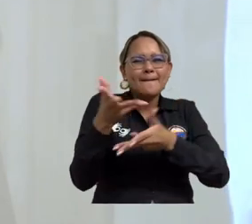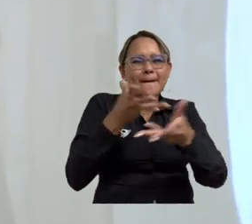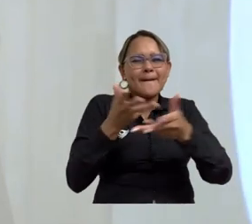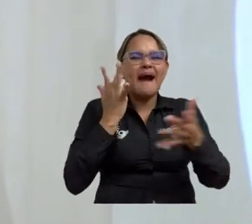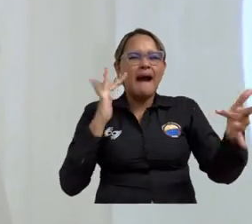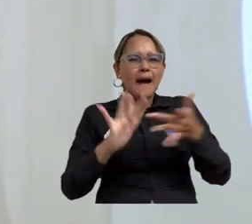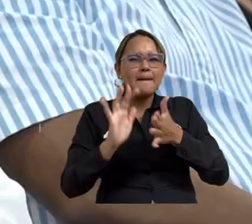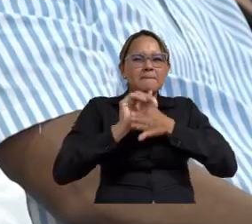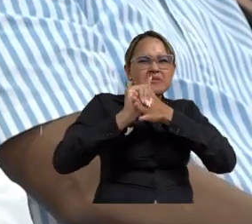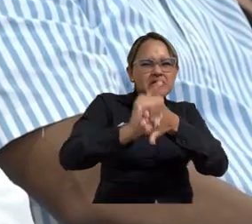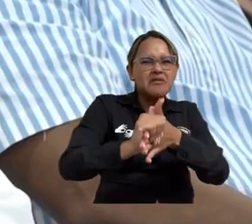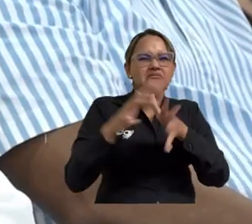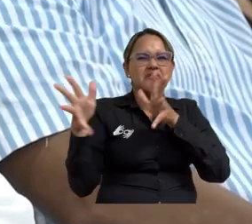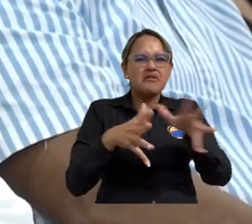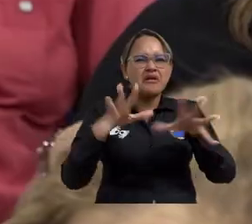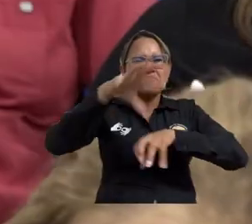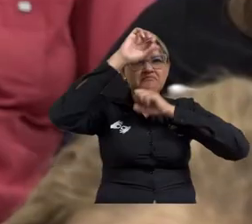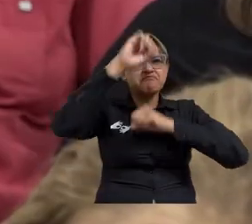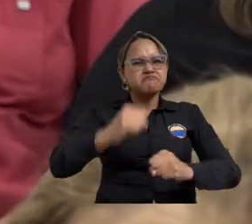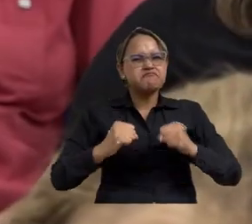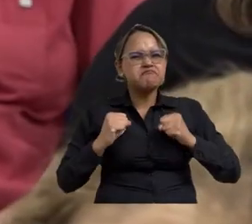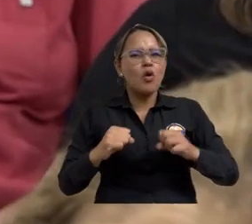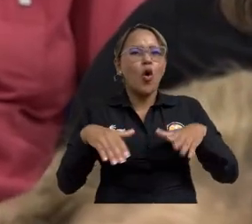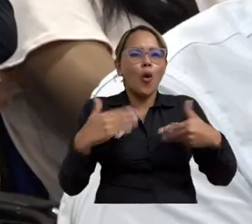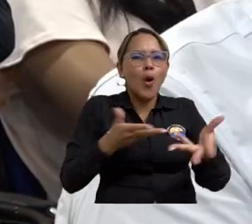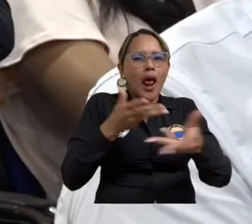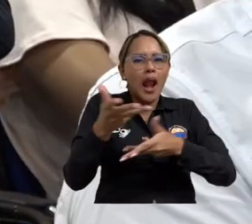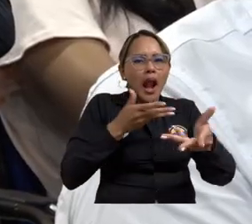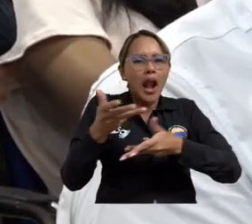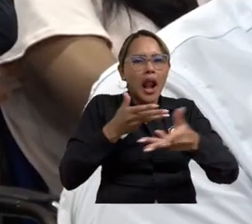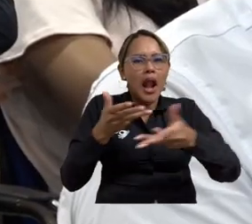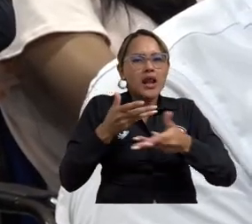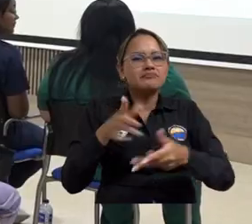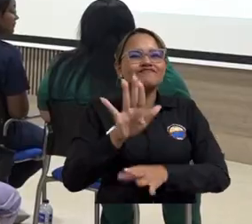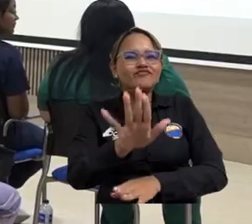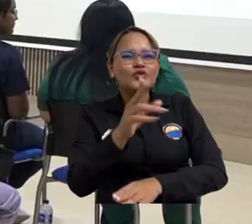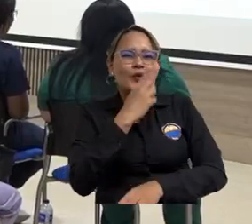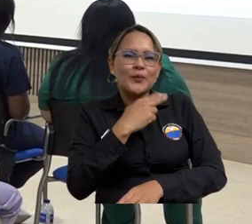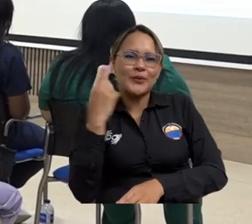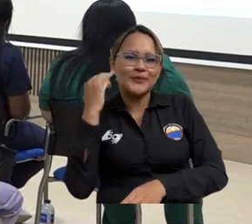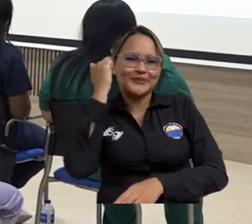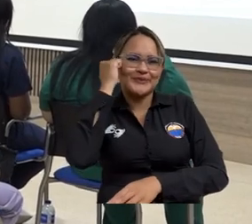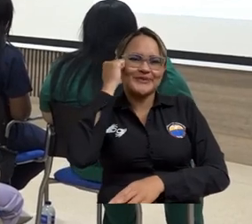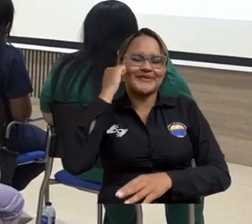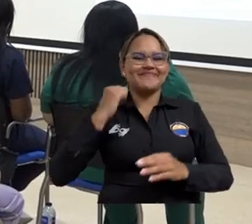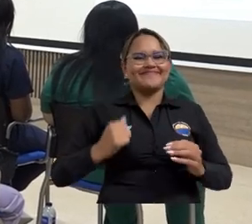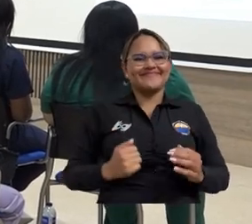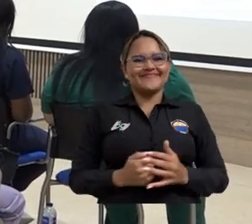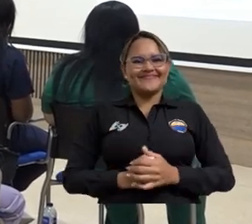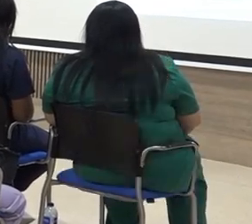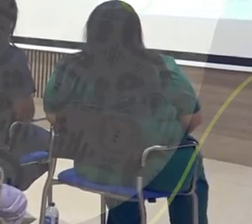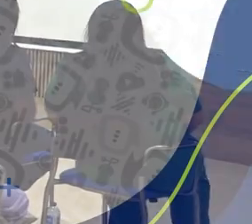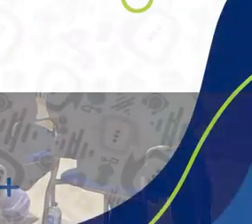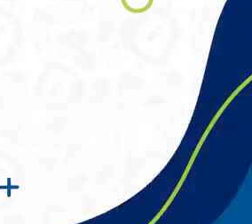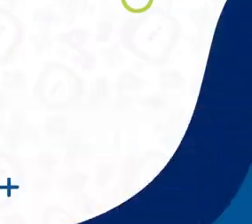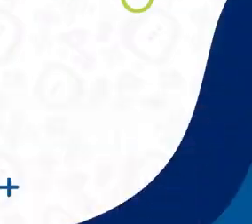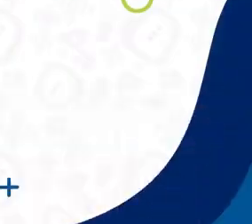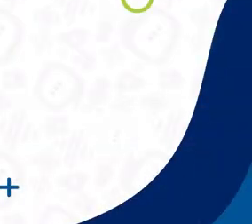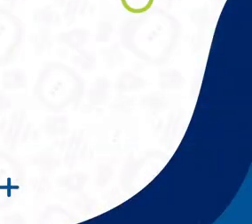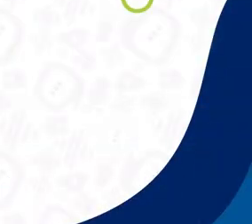debatir y reflexionar sobre las metodologías de enseñanza y aprendizaje sobre las cuales ellos adquirieron mayores compromisos.